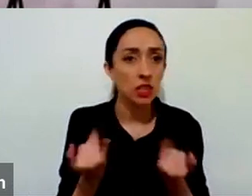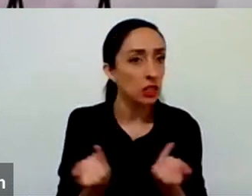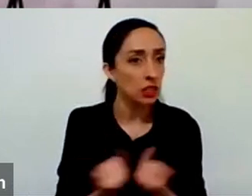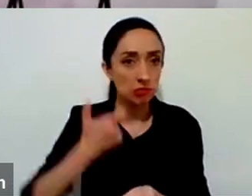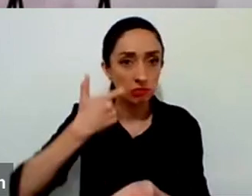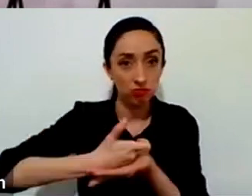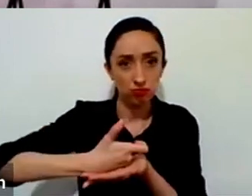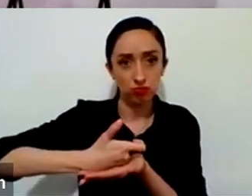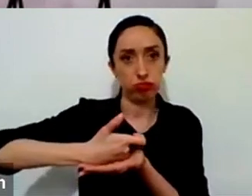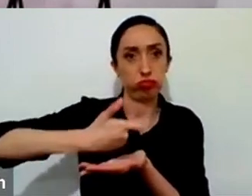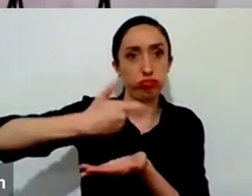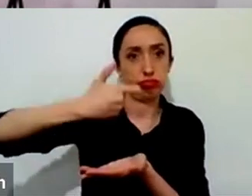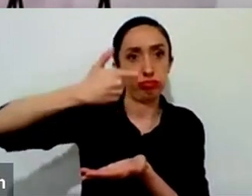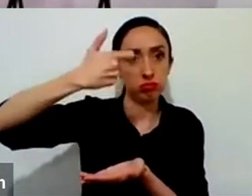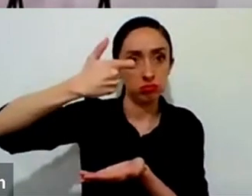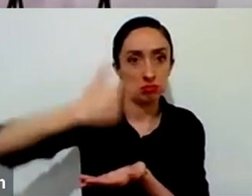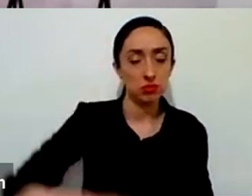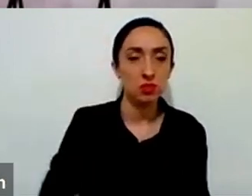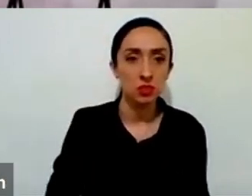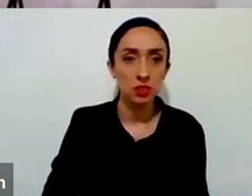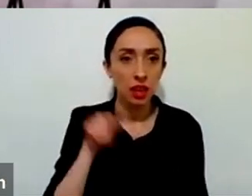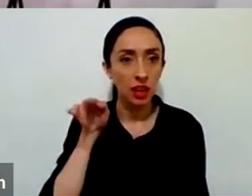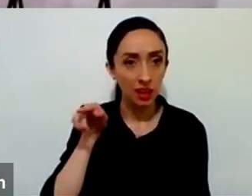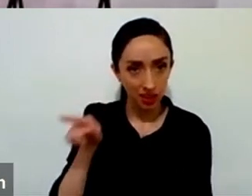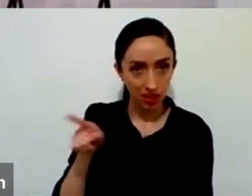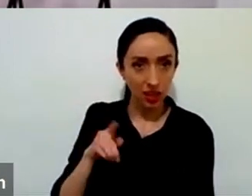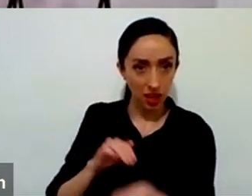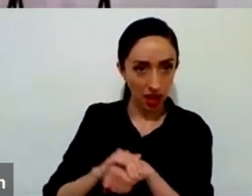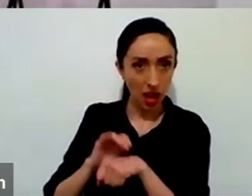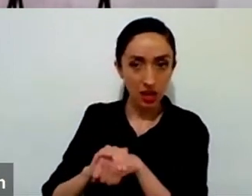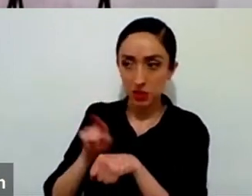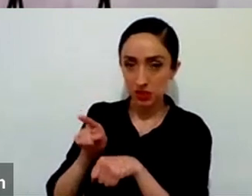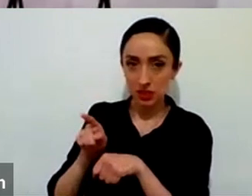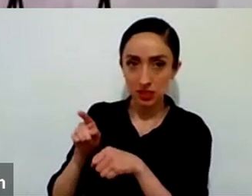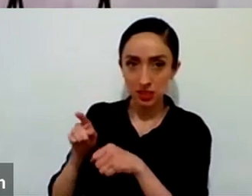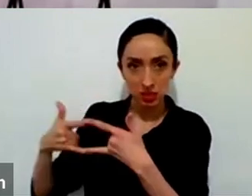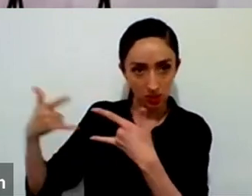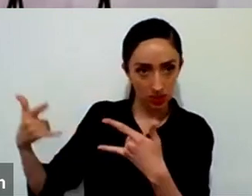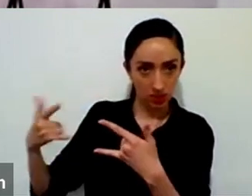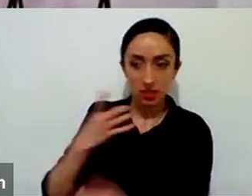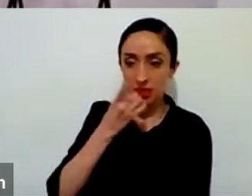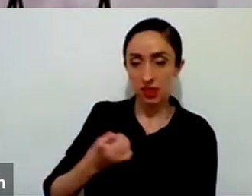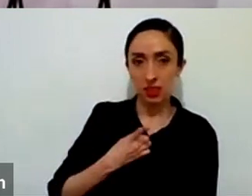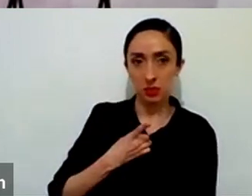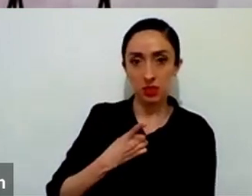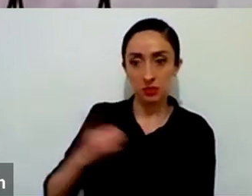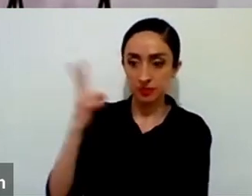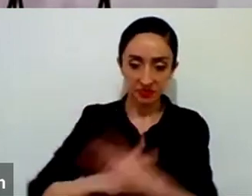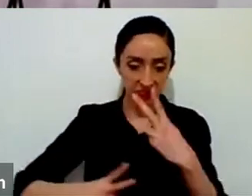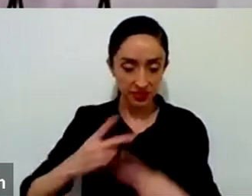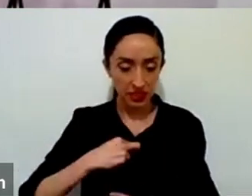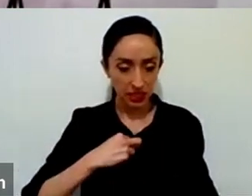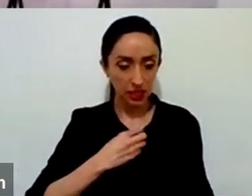él me dice llegó a interrumpirme todo me interrumpió toda la vida mi trabajo